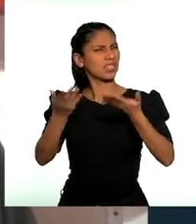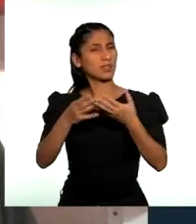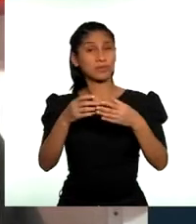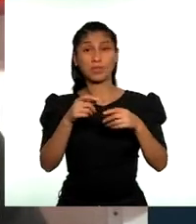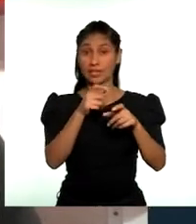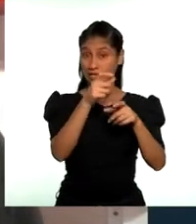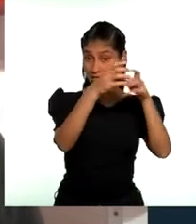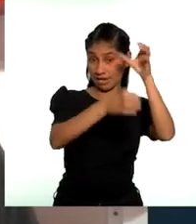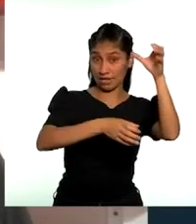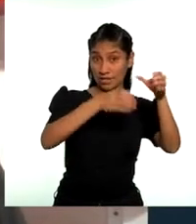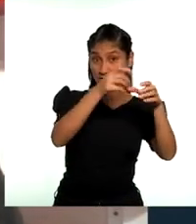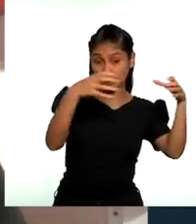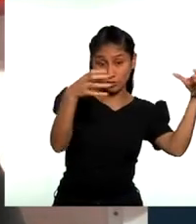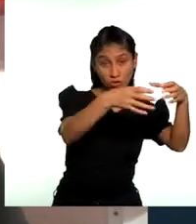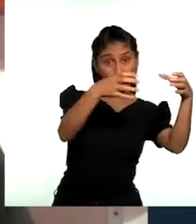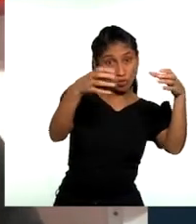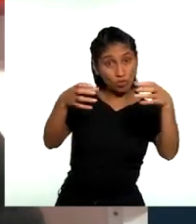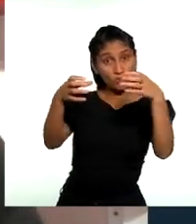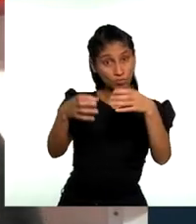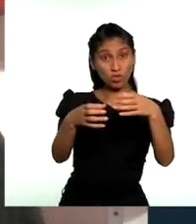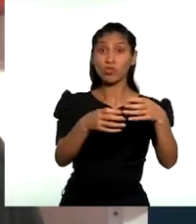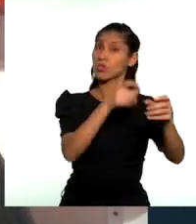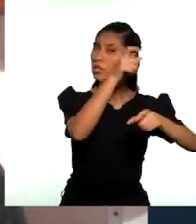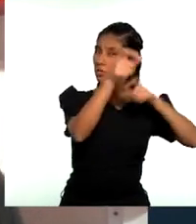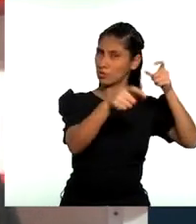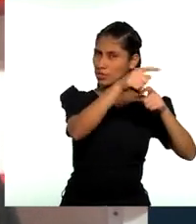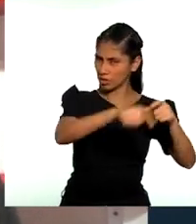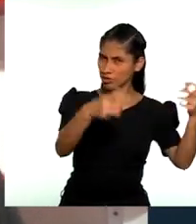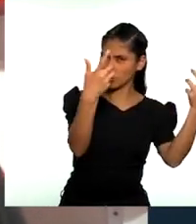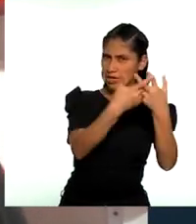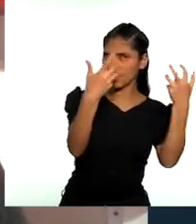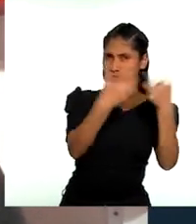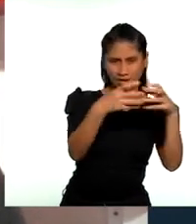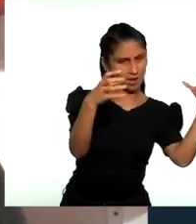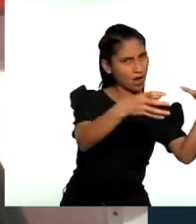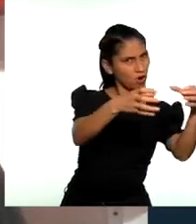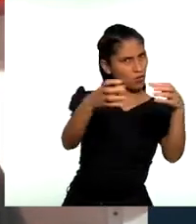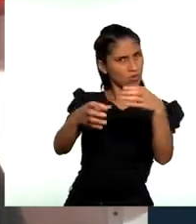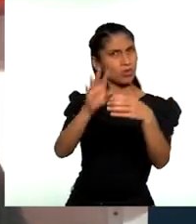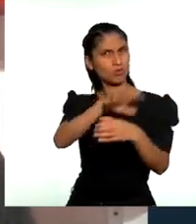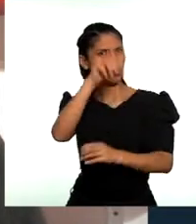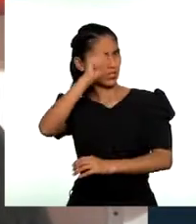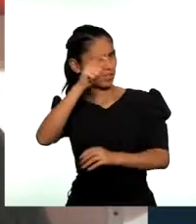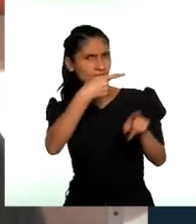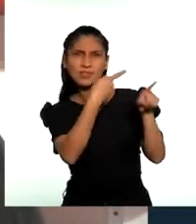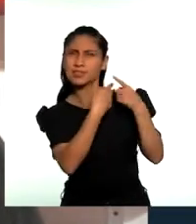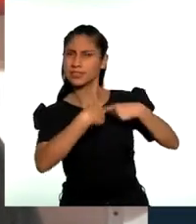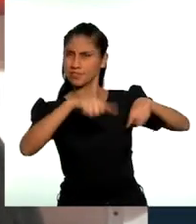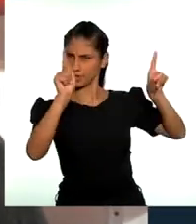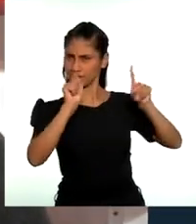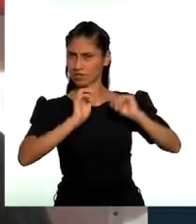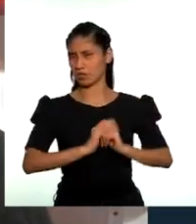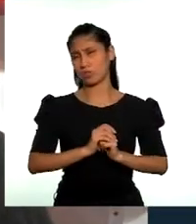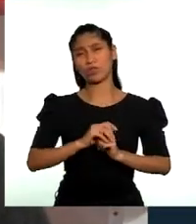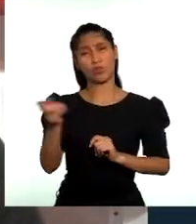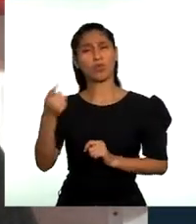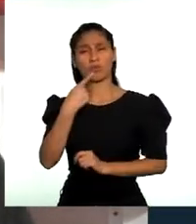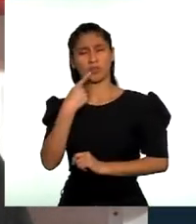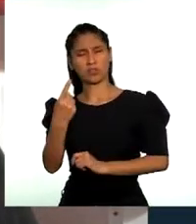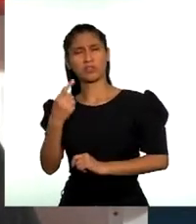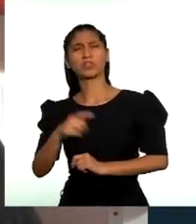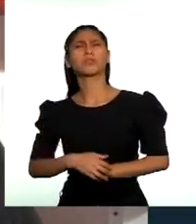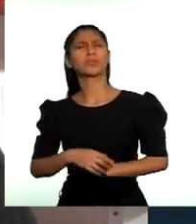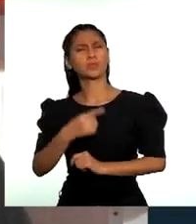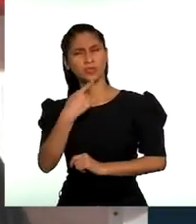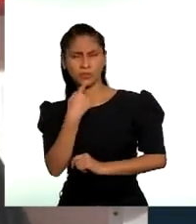representan a un conjunto de necesidades, entonces, no solamente es decir, voy a poner a una persona